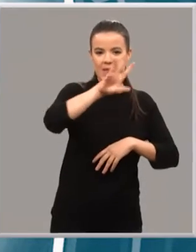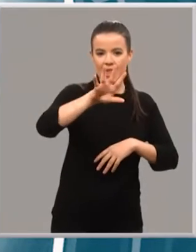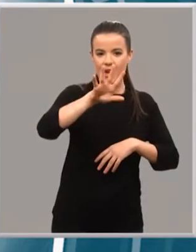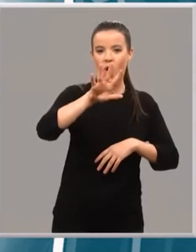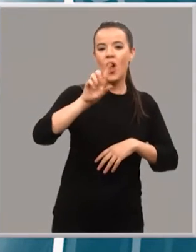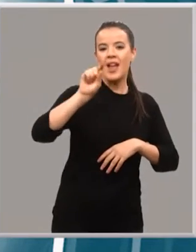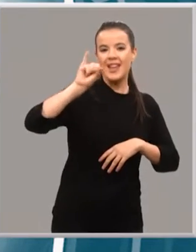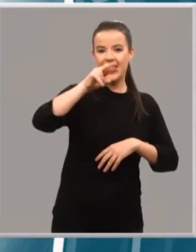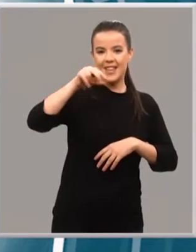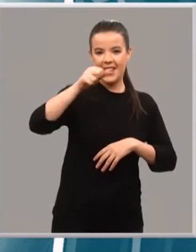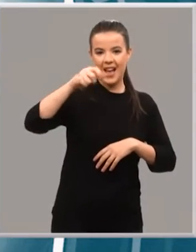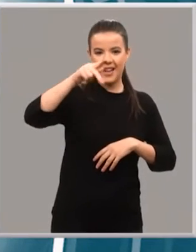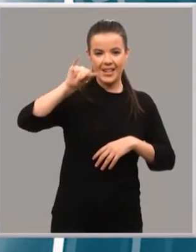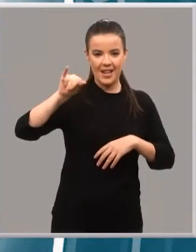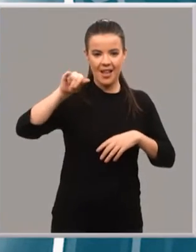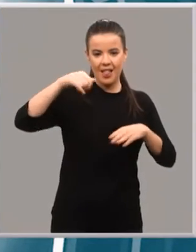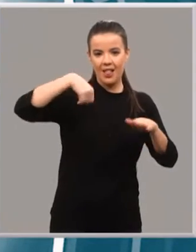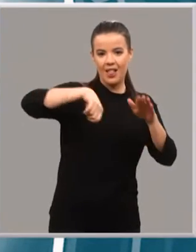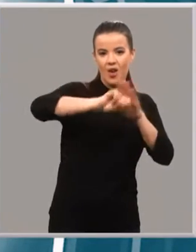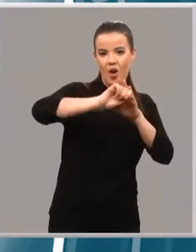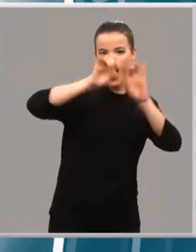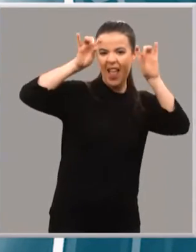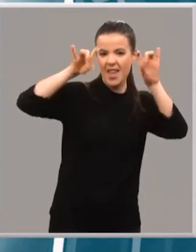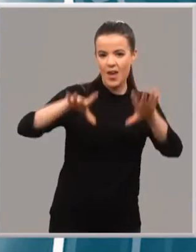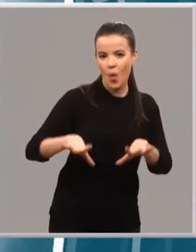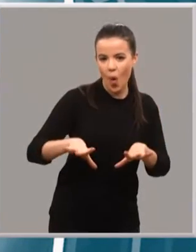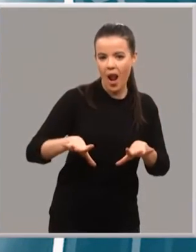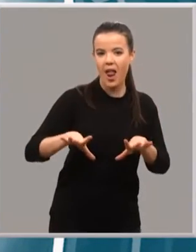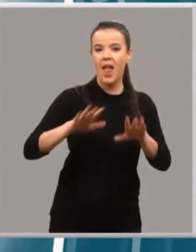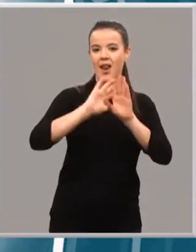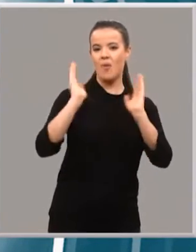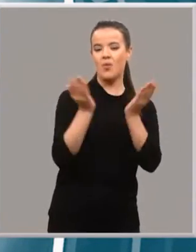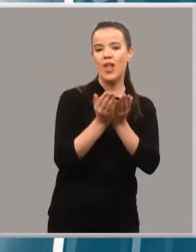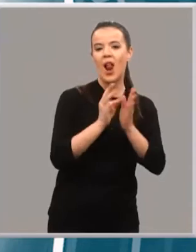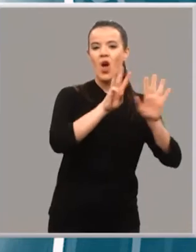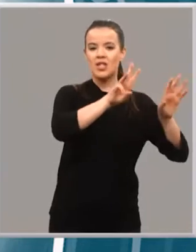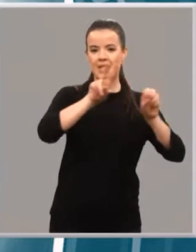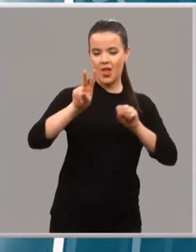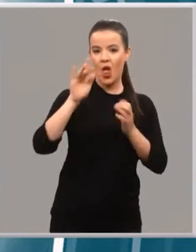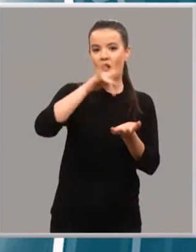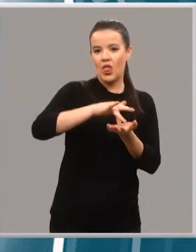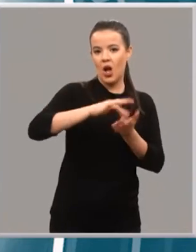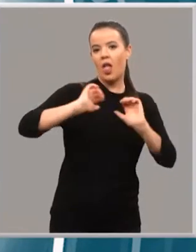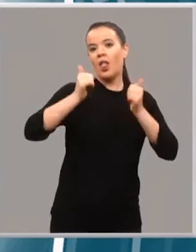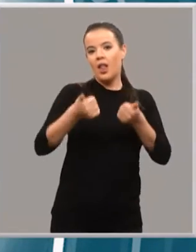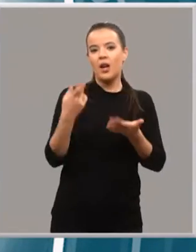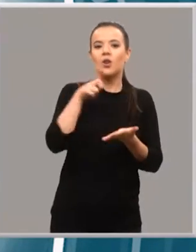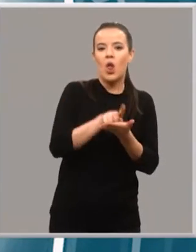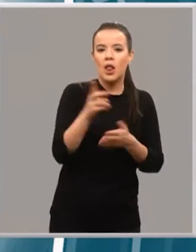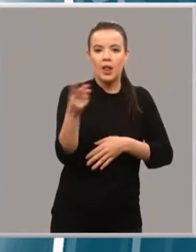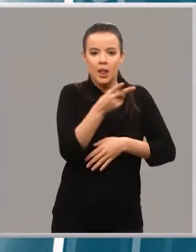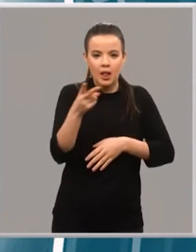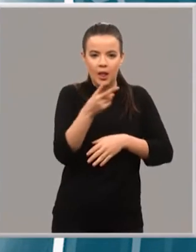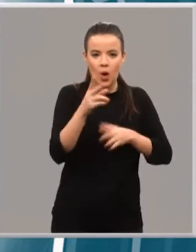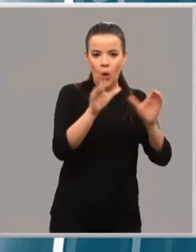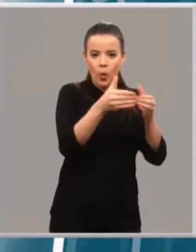el balón al fondo de las mallas, haciéndola igualada en el Mundial 82. Tocaba volver a empezar y ambos conjuntos